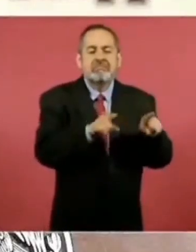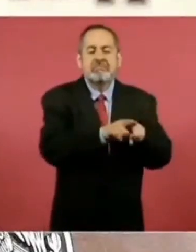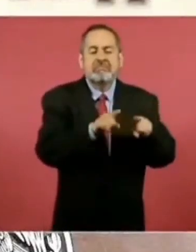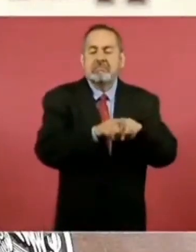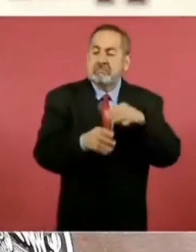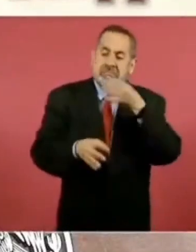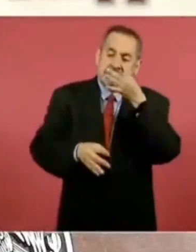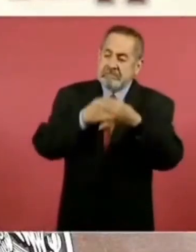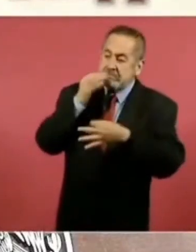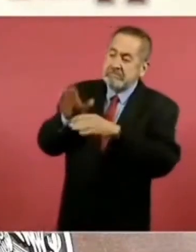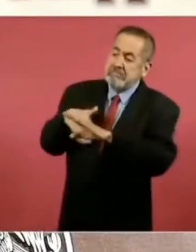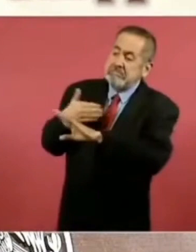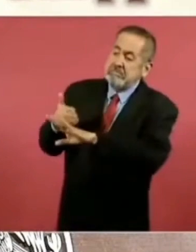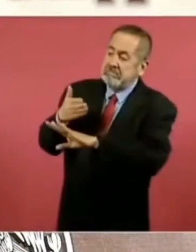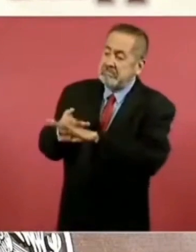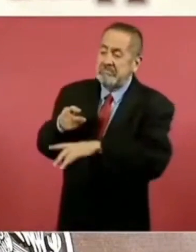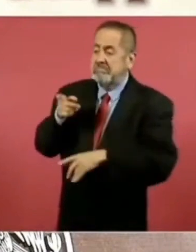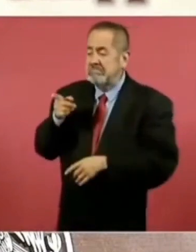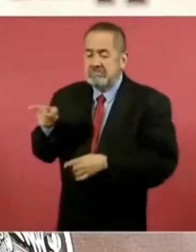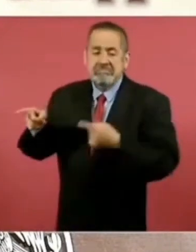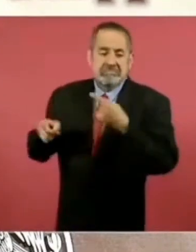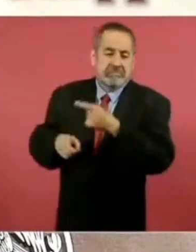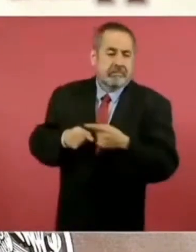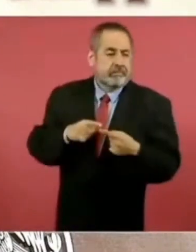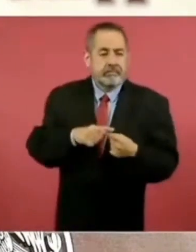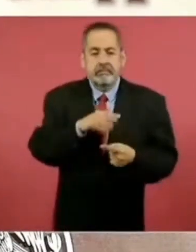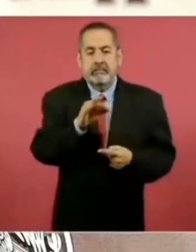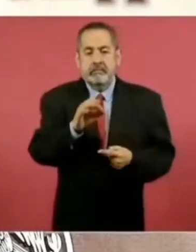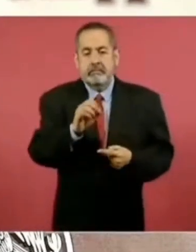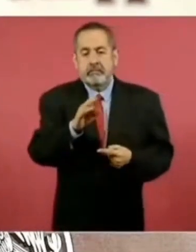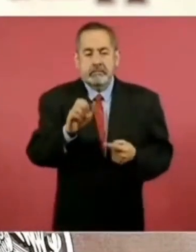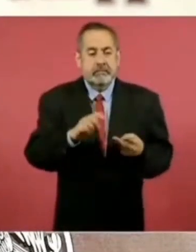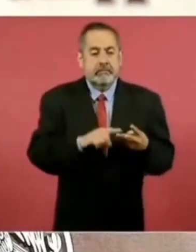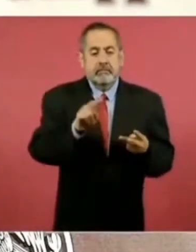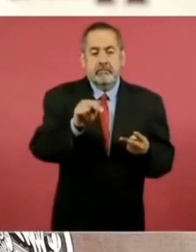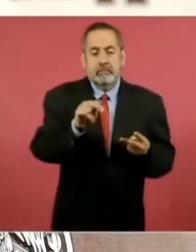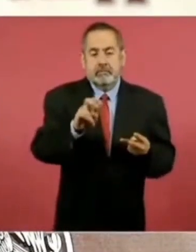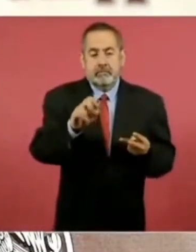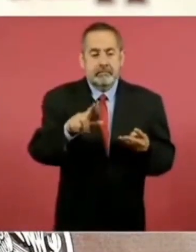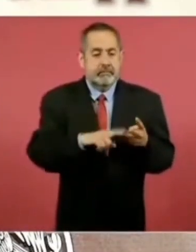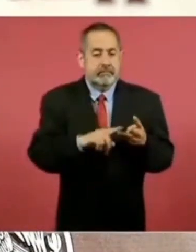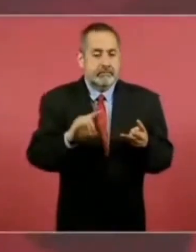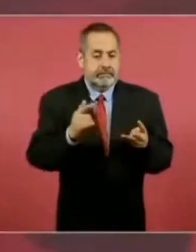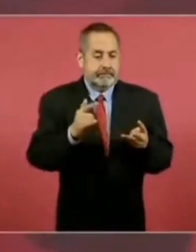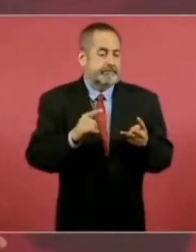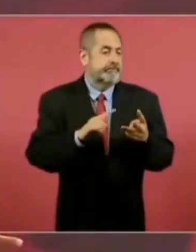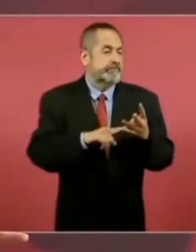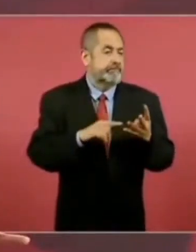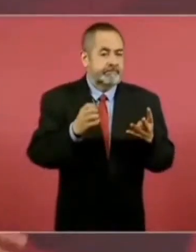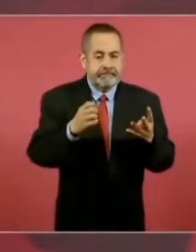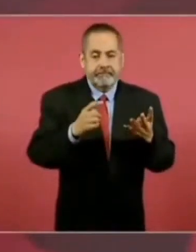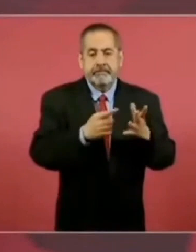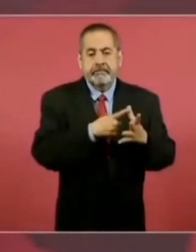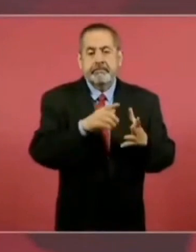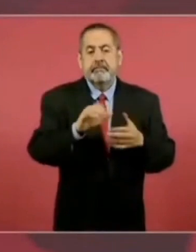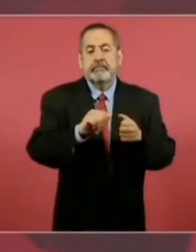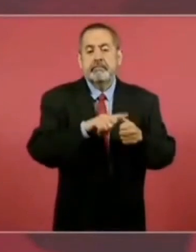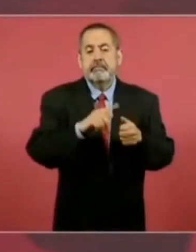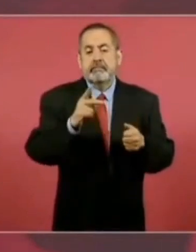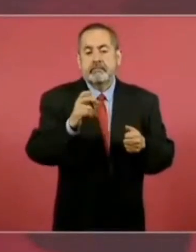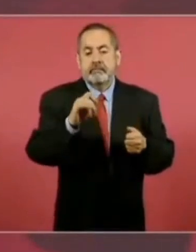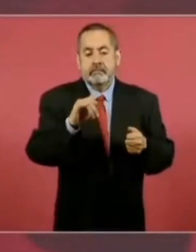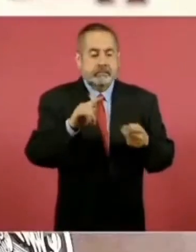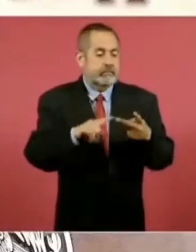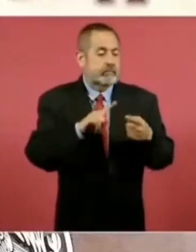de la percepción mediática, le entraron Forbes, el Universal, Excelsior, el Financiero, Animal Político, el Universal,